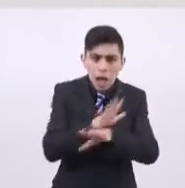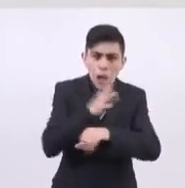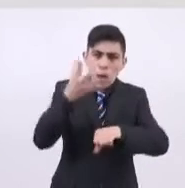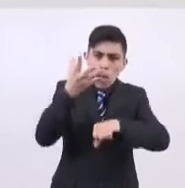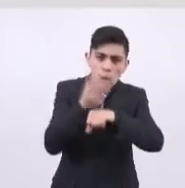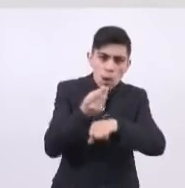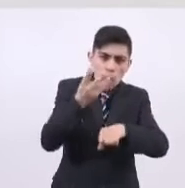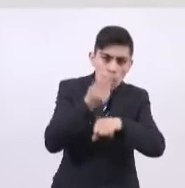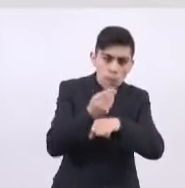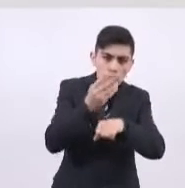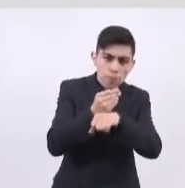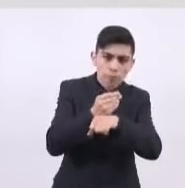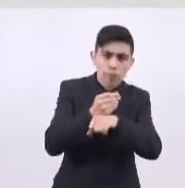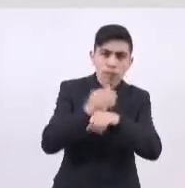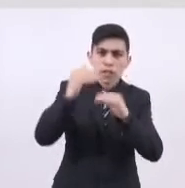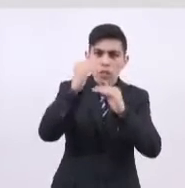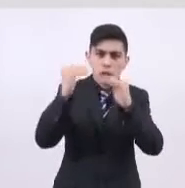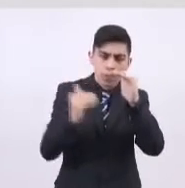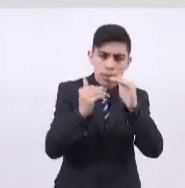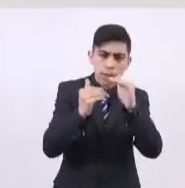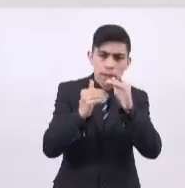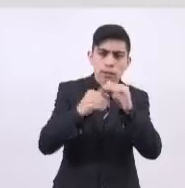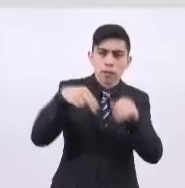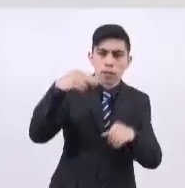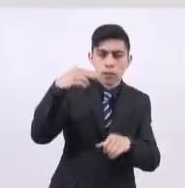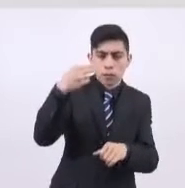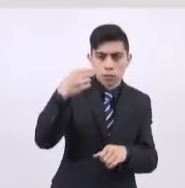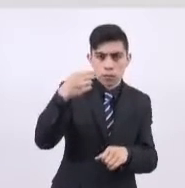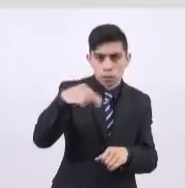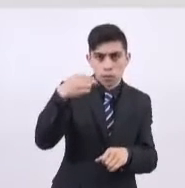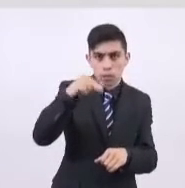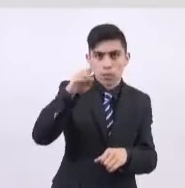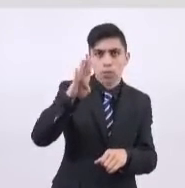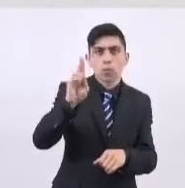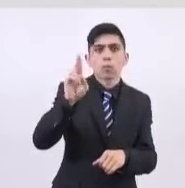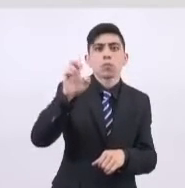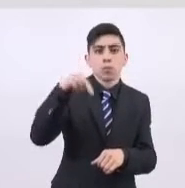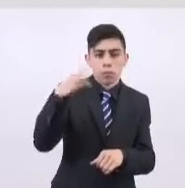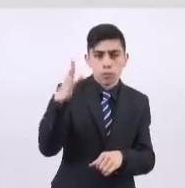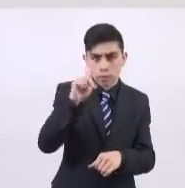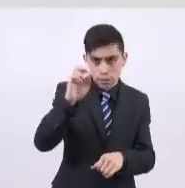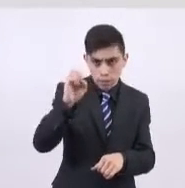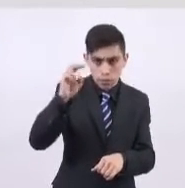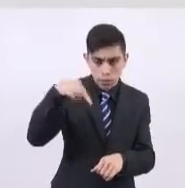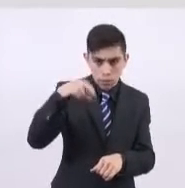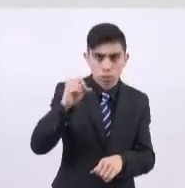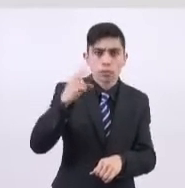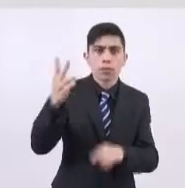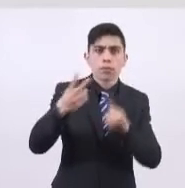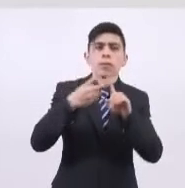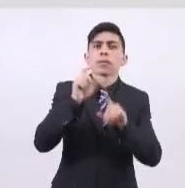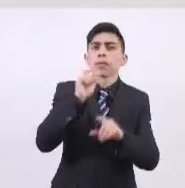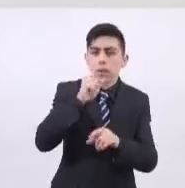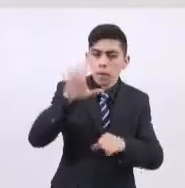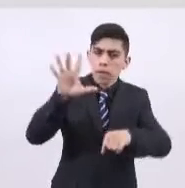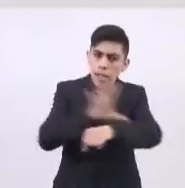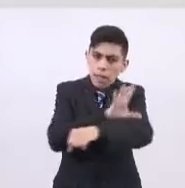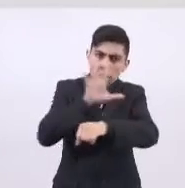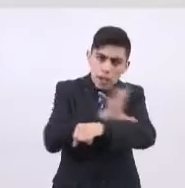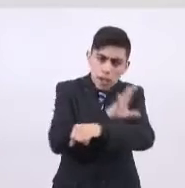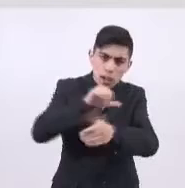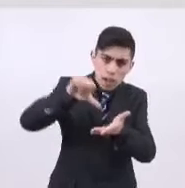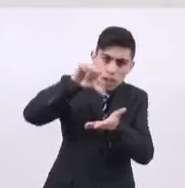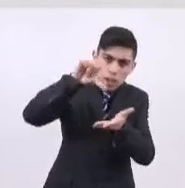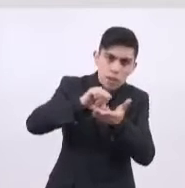subestación de alta tensión de buen tono, centro neurálgico de suministro de energía eléctrica de las líneas 1, 2,